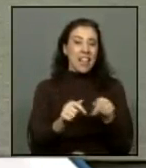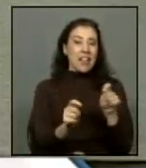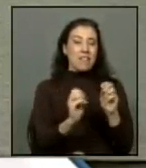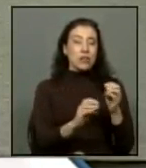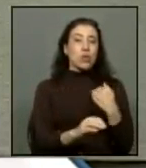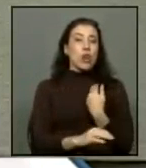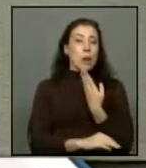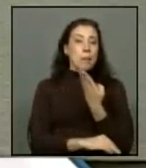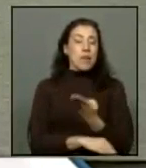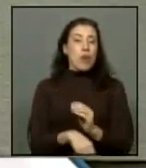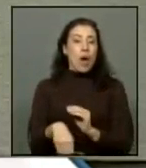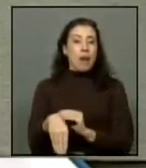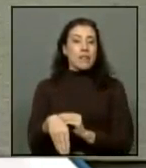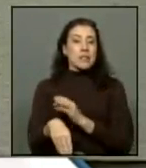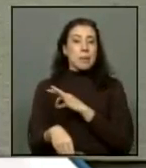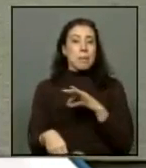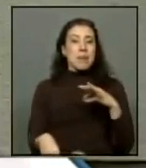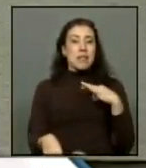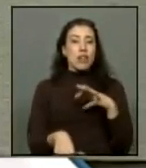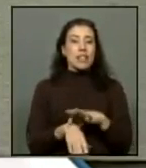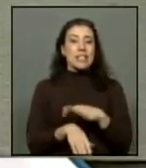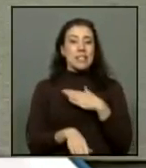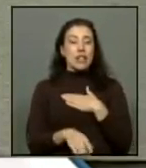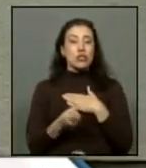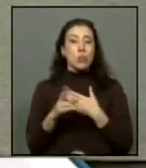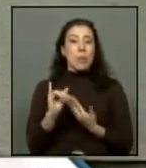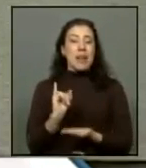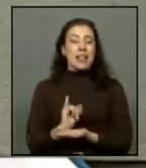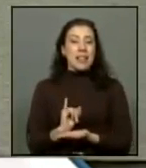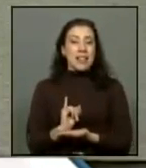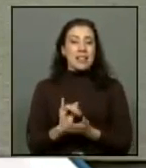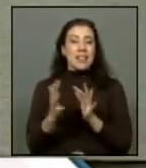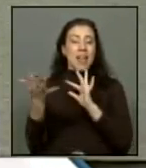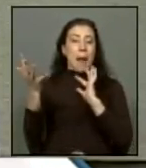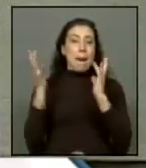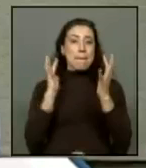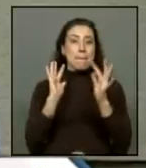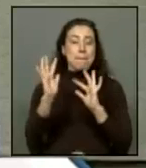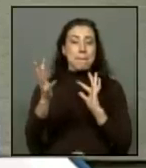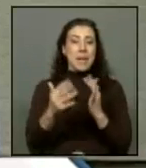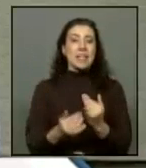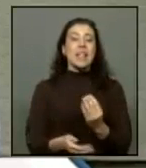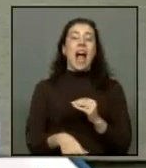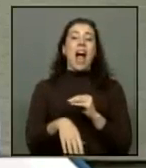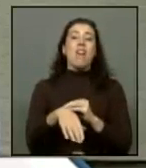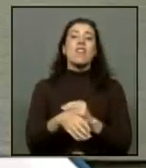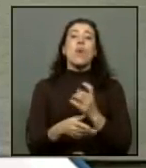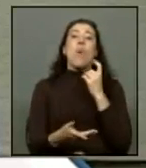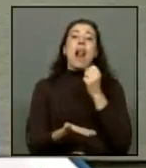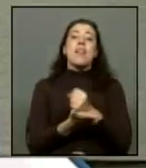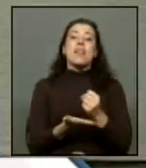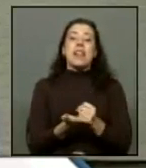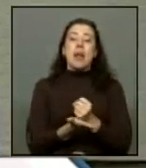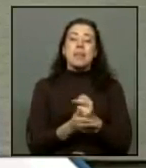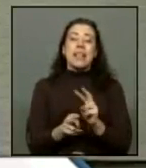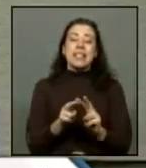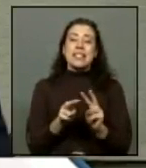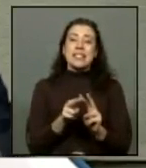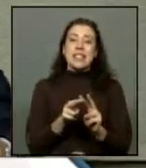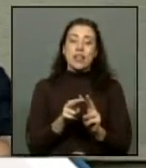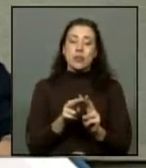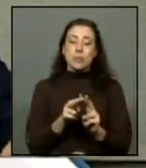solicito su oficio al Ministerio de Salud o a la Superintendencia de Medio Ambiente para que informen qué diligencias han realizado